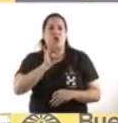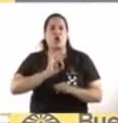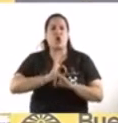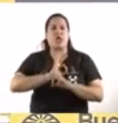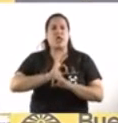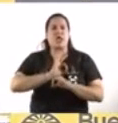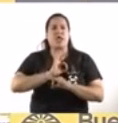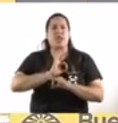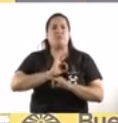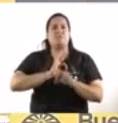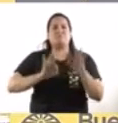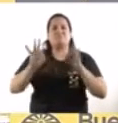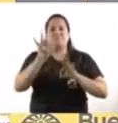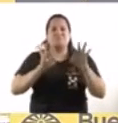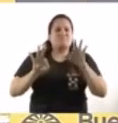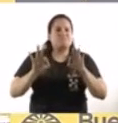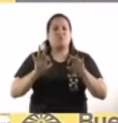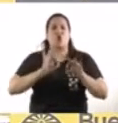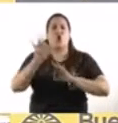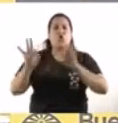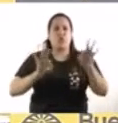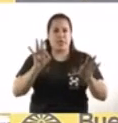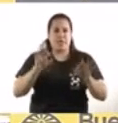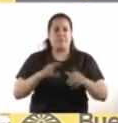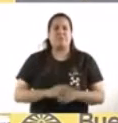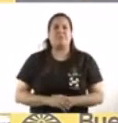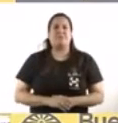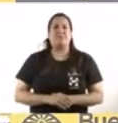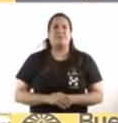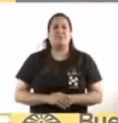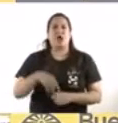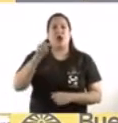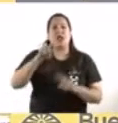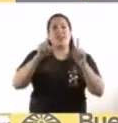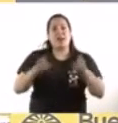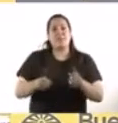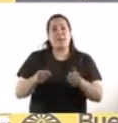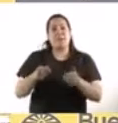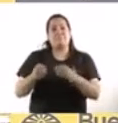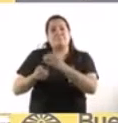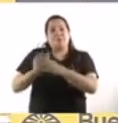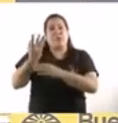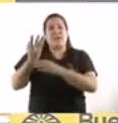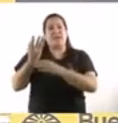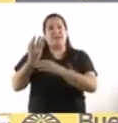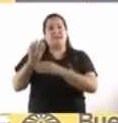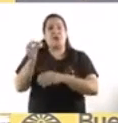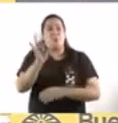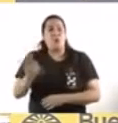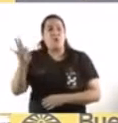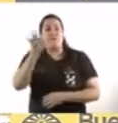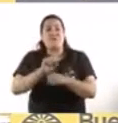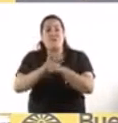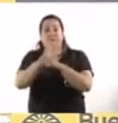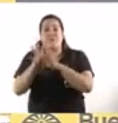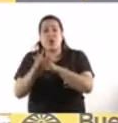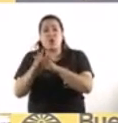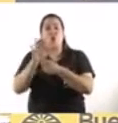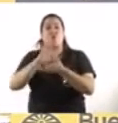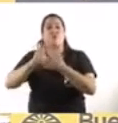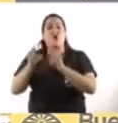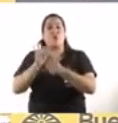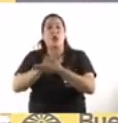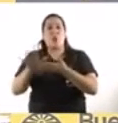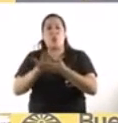nuevas variantes del virus, o nuevas cepas, por ejemplo, la cepa de Río de Janeiro, la de Manaos, la de